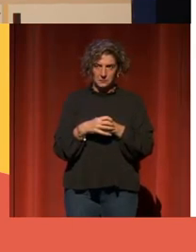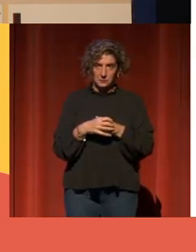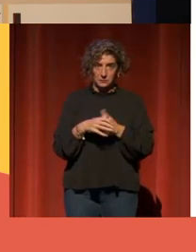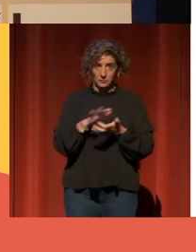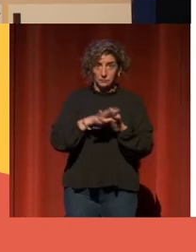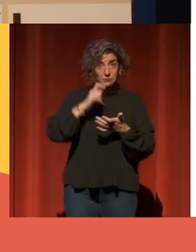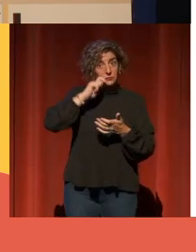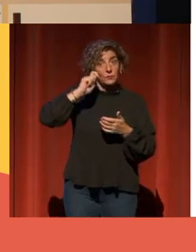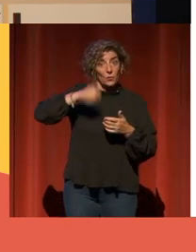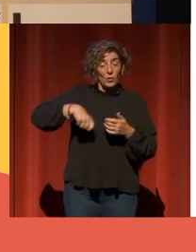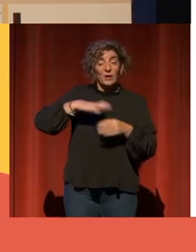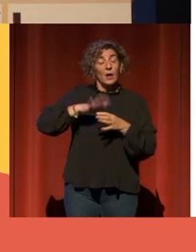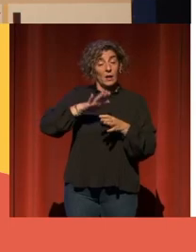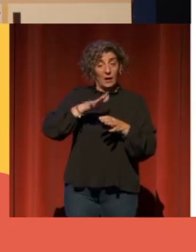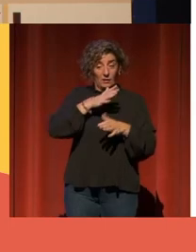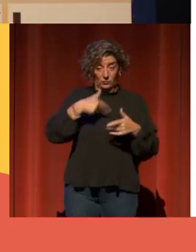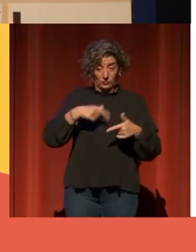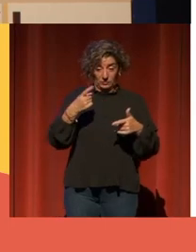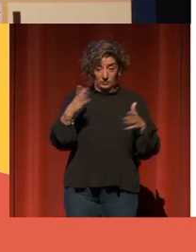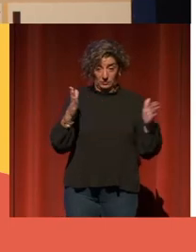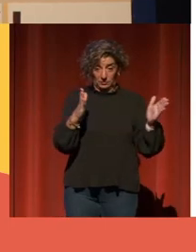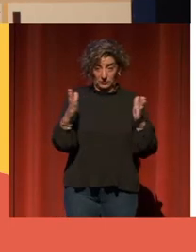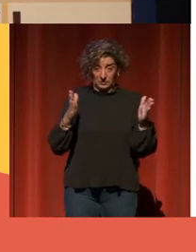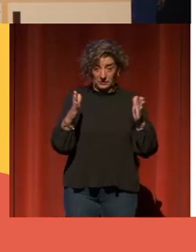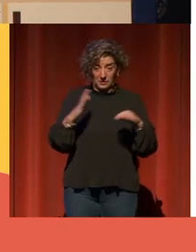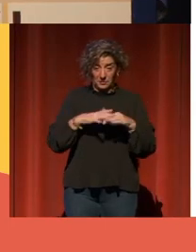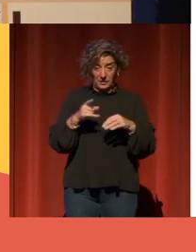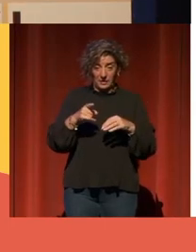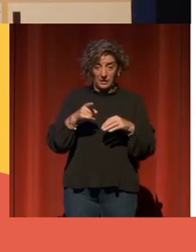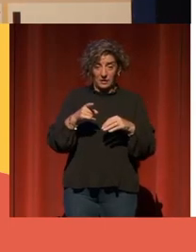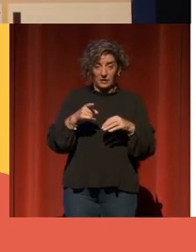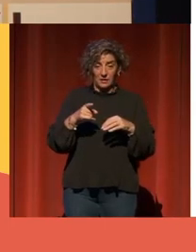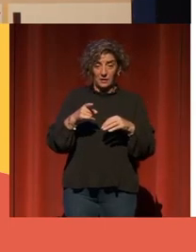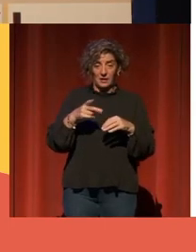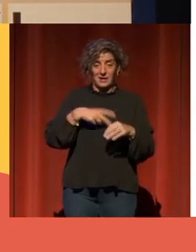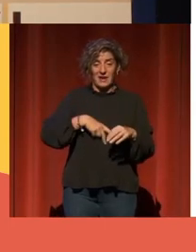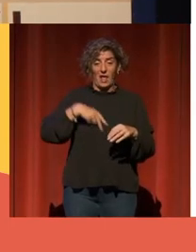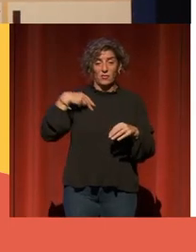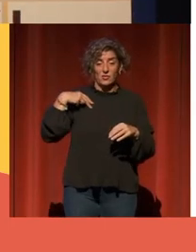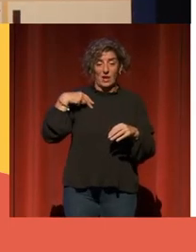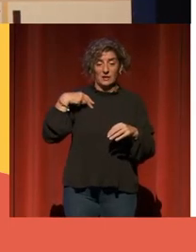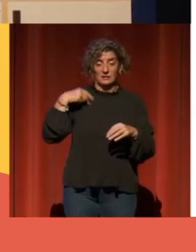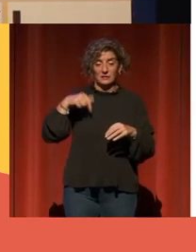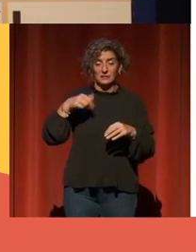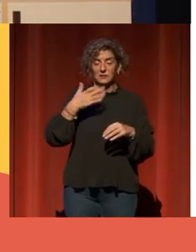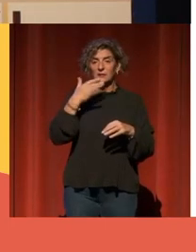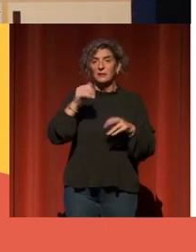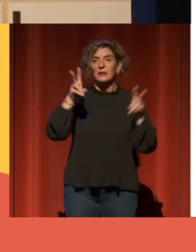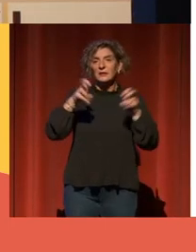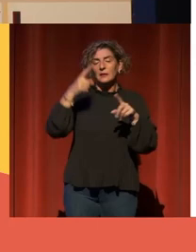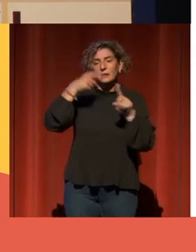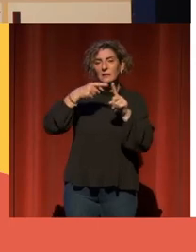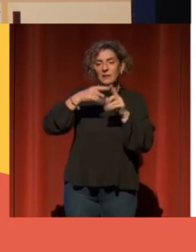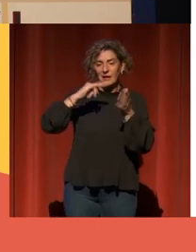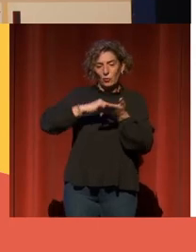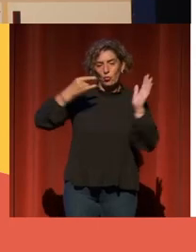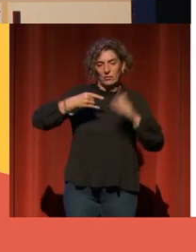Además, teníamos un mandato para agregadores nacionales y regionales y, por supuesto, el uso de tecnologías avanzadas.